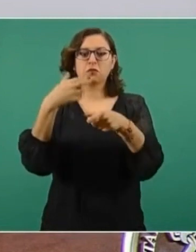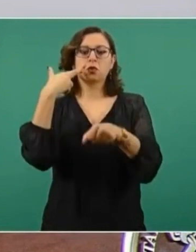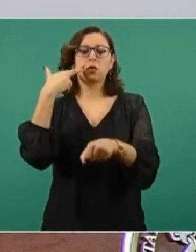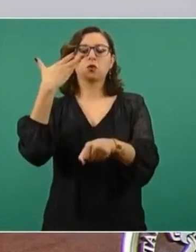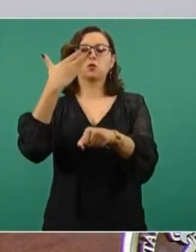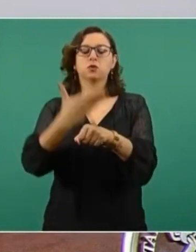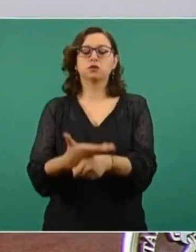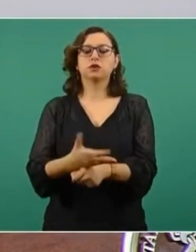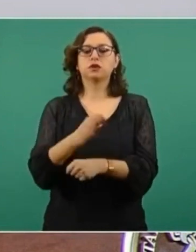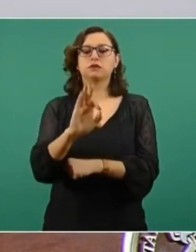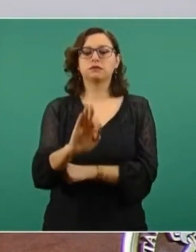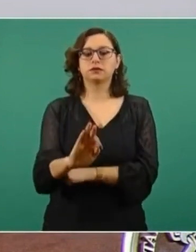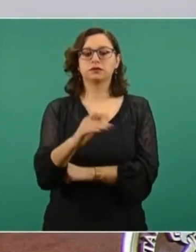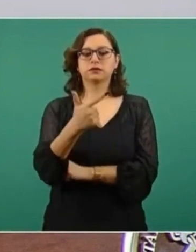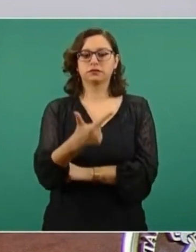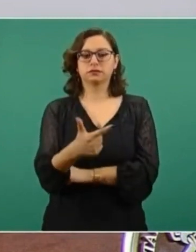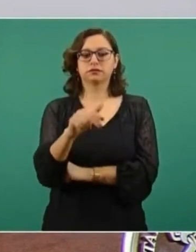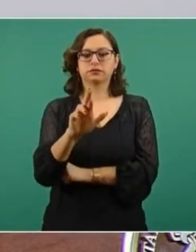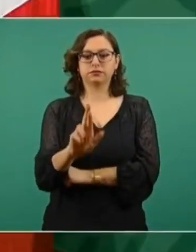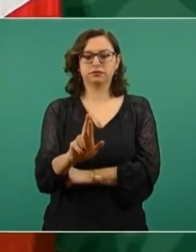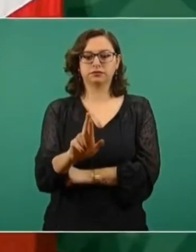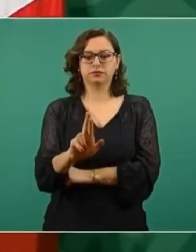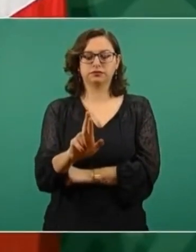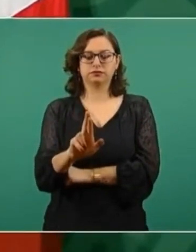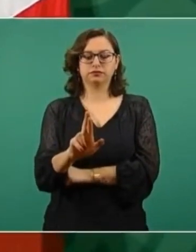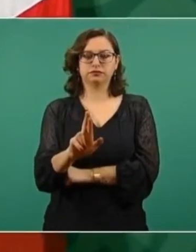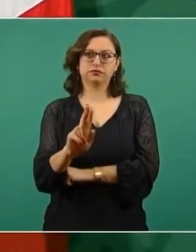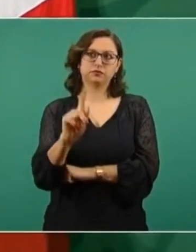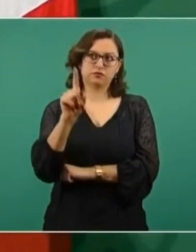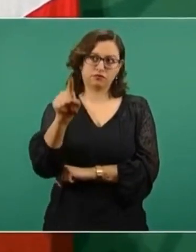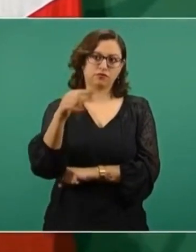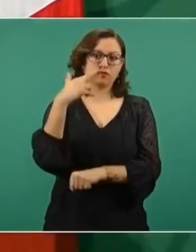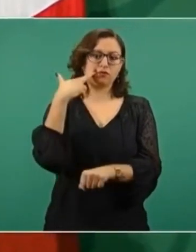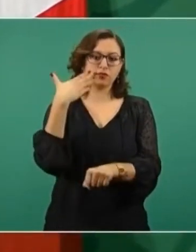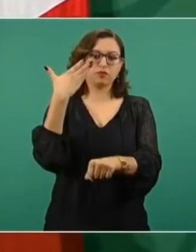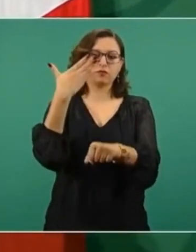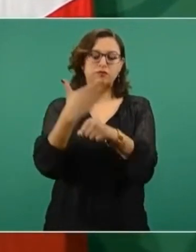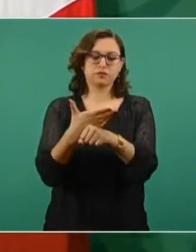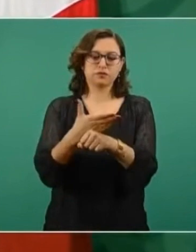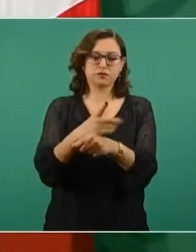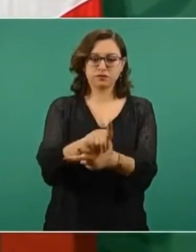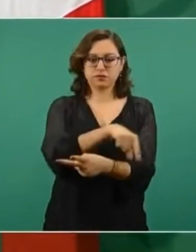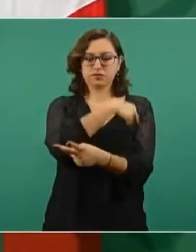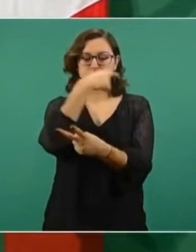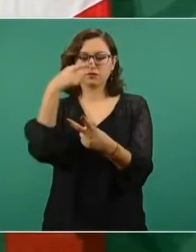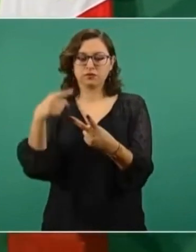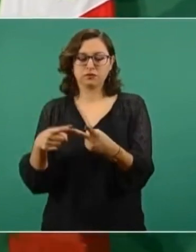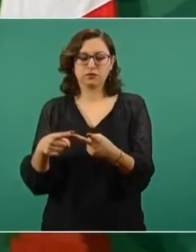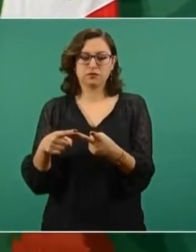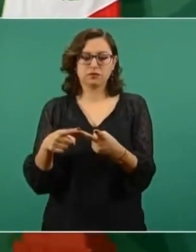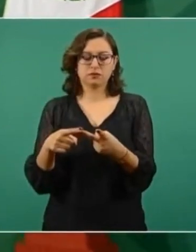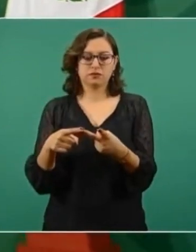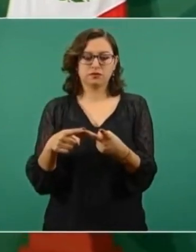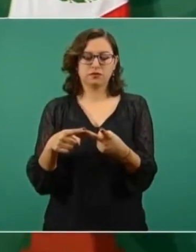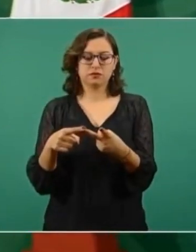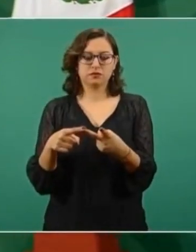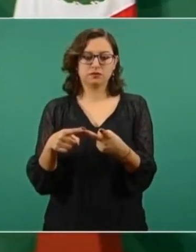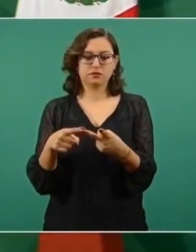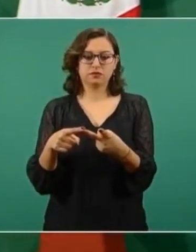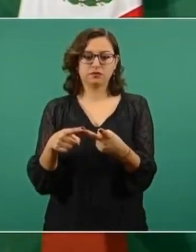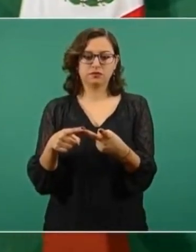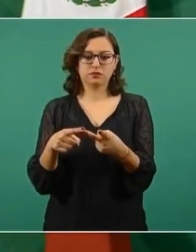Fiscalía General de la República y de la Fiscalía del